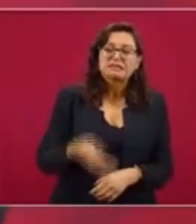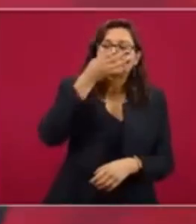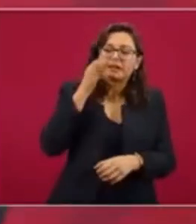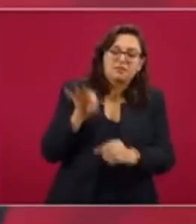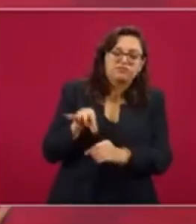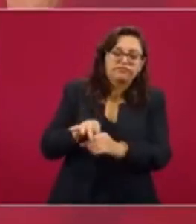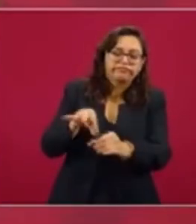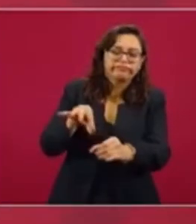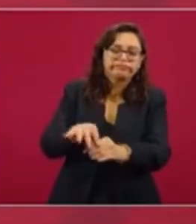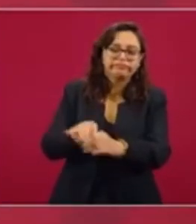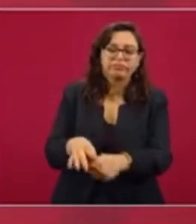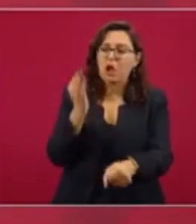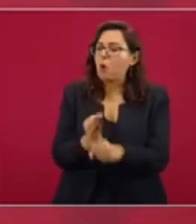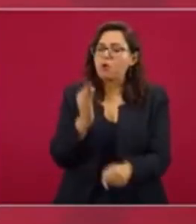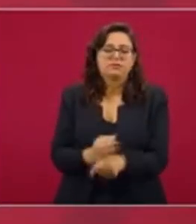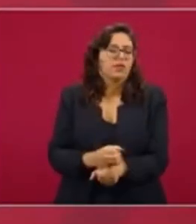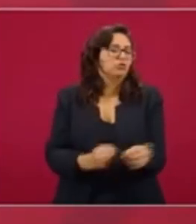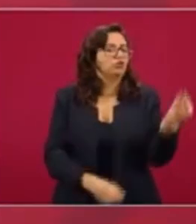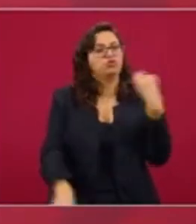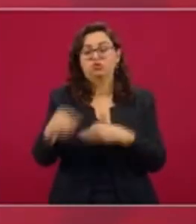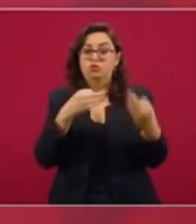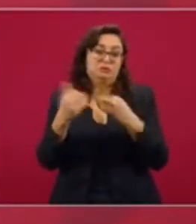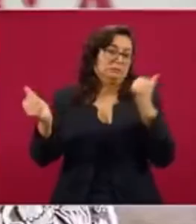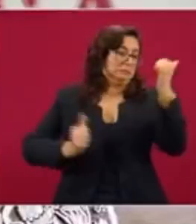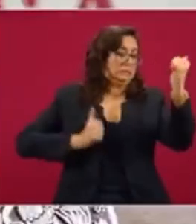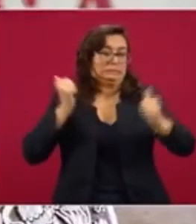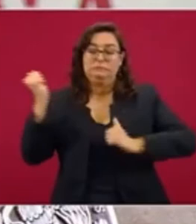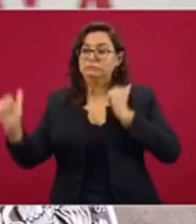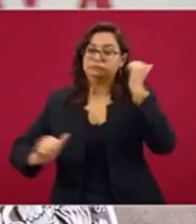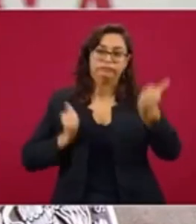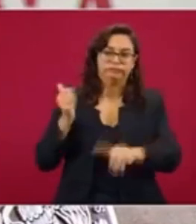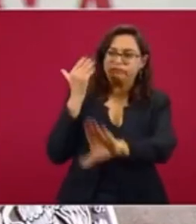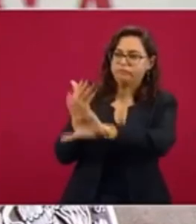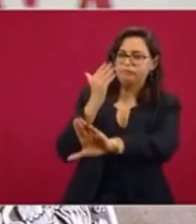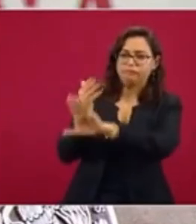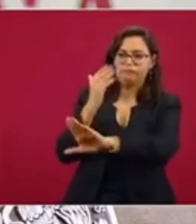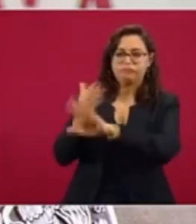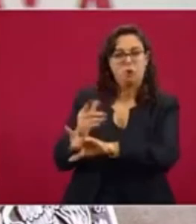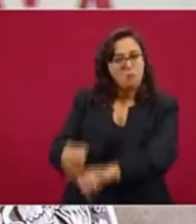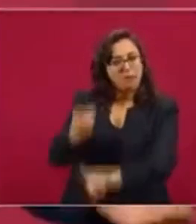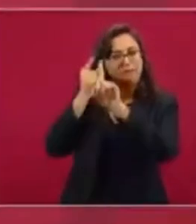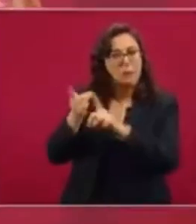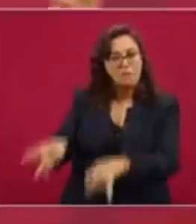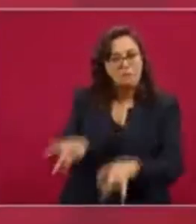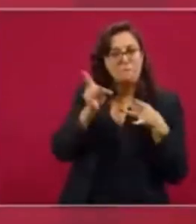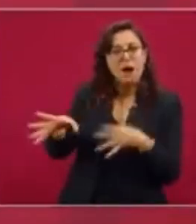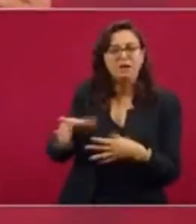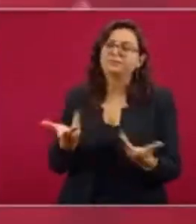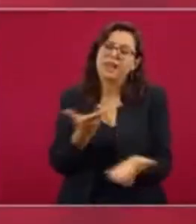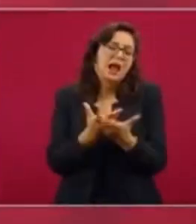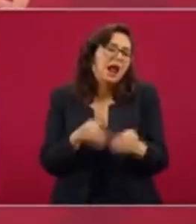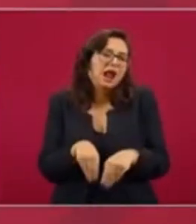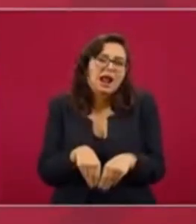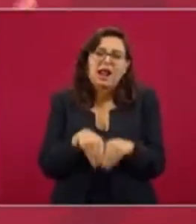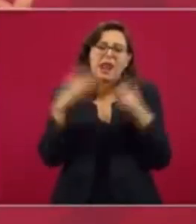y ya el propósito es derrotarnos, pues ahora van a llover